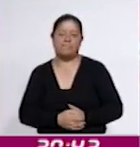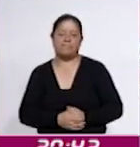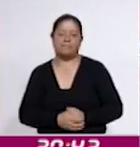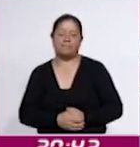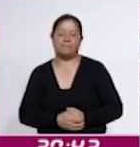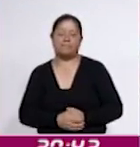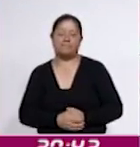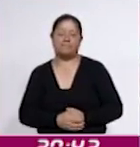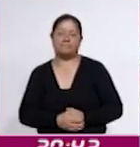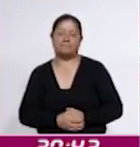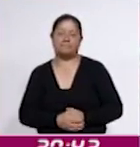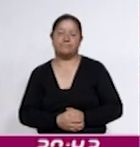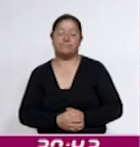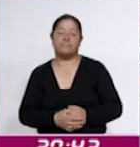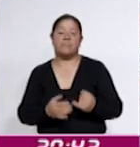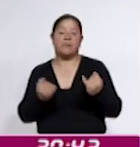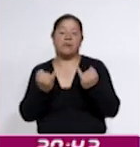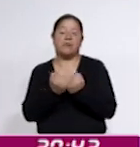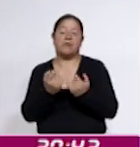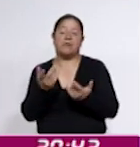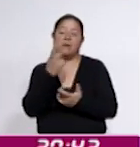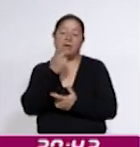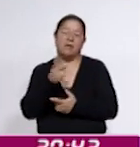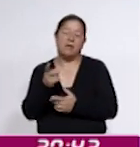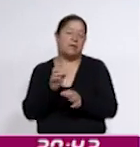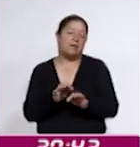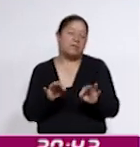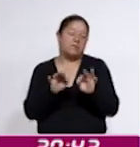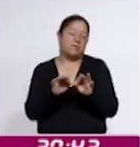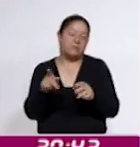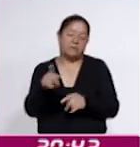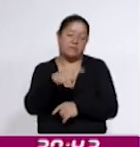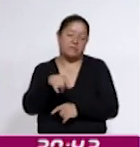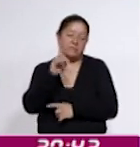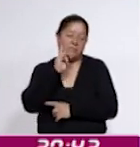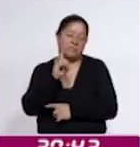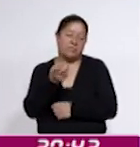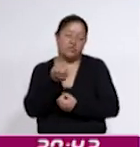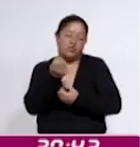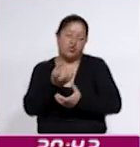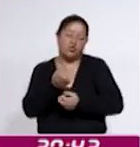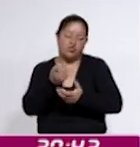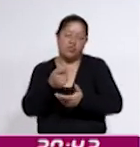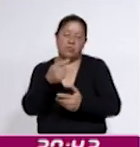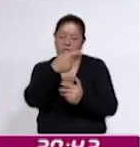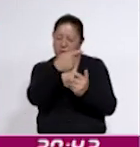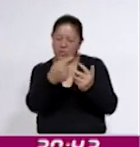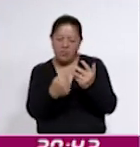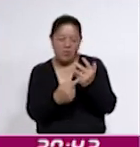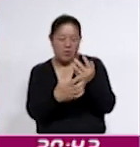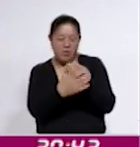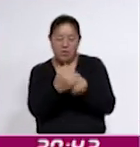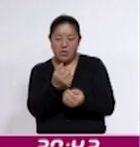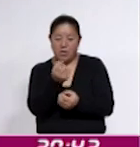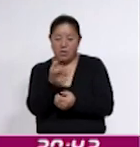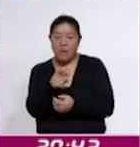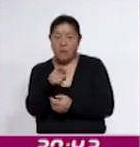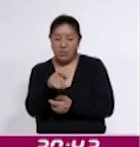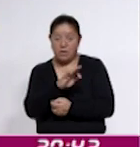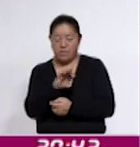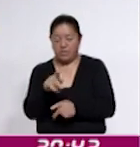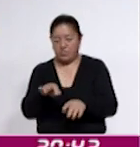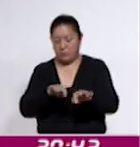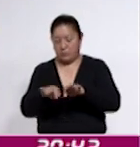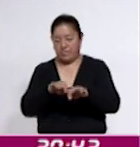De igual forma, se subrayó que es fundamental brindar a las mujeres las herramientas necesarias para generar ingresos propios,